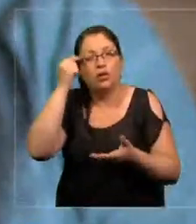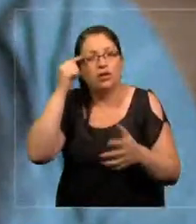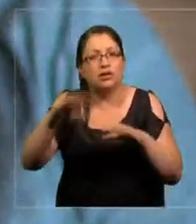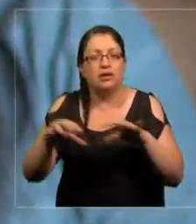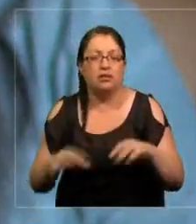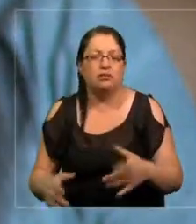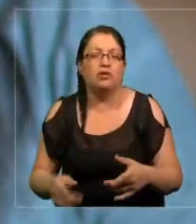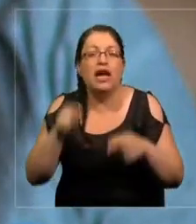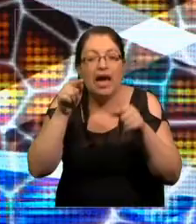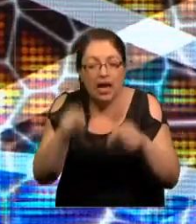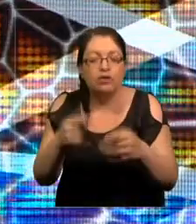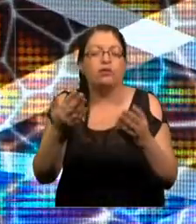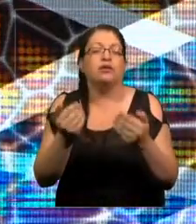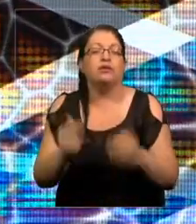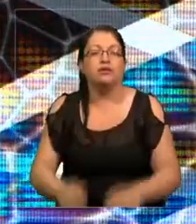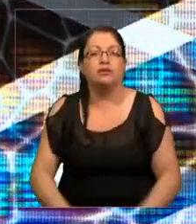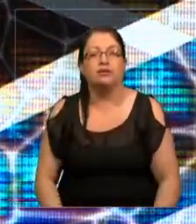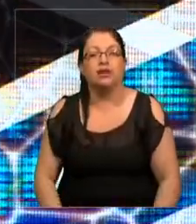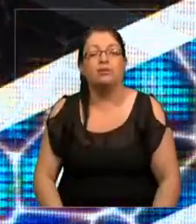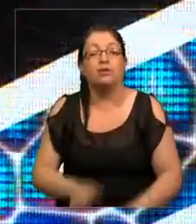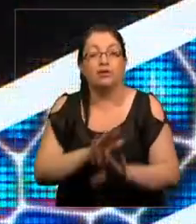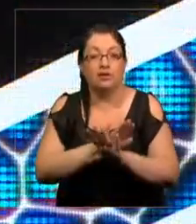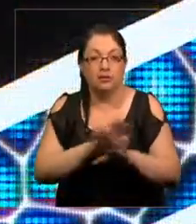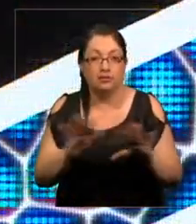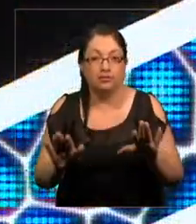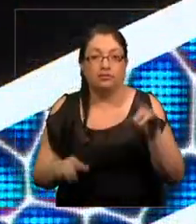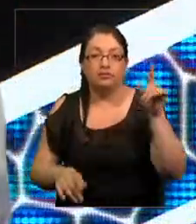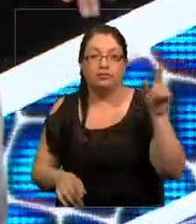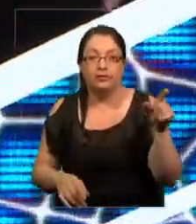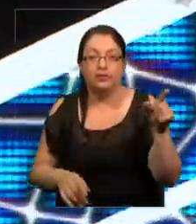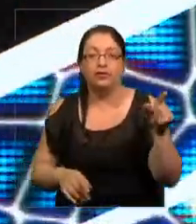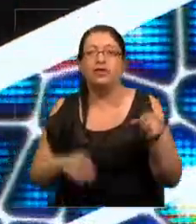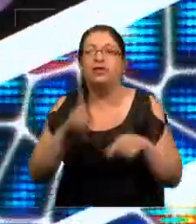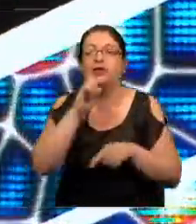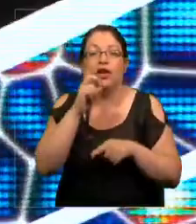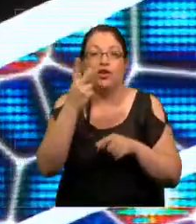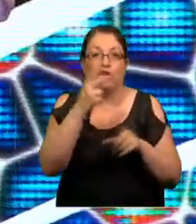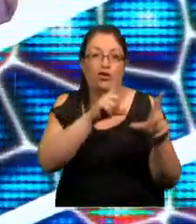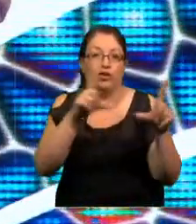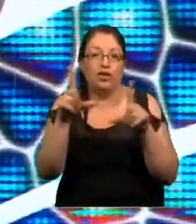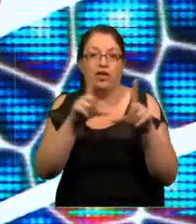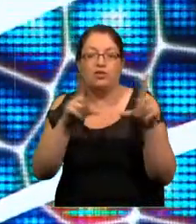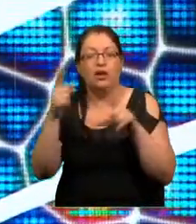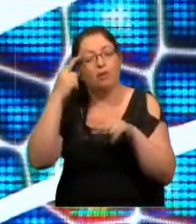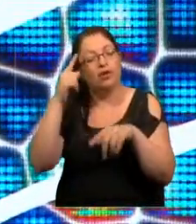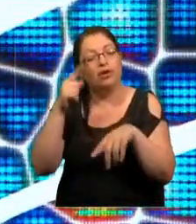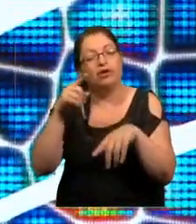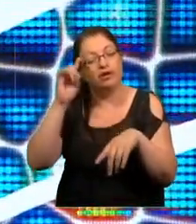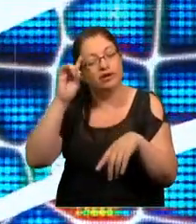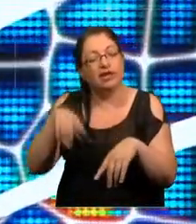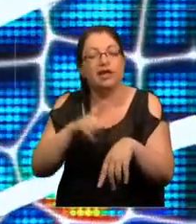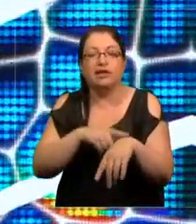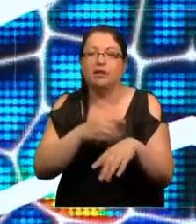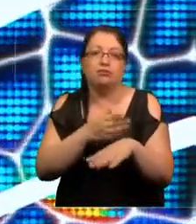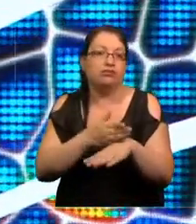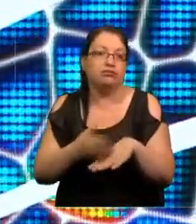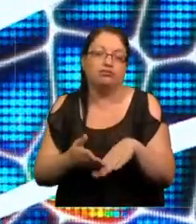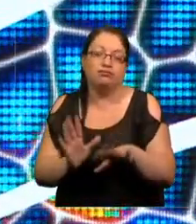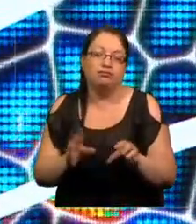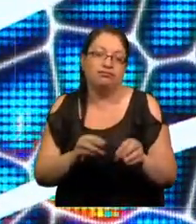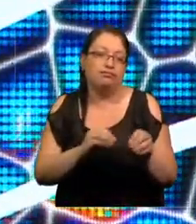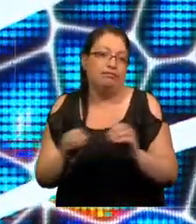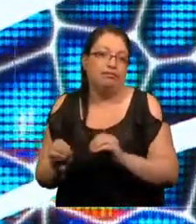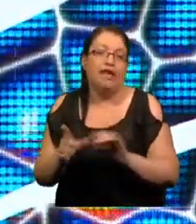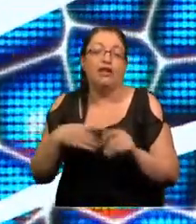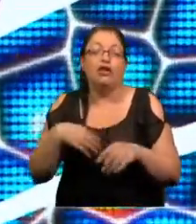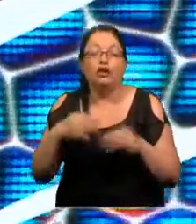cosas. Eso es lo necesario. Termino con eso. Tengo dos más diapositivas, pero yo sé que ya me pasé con el tiempo y estoy